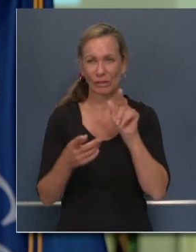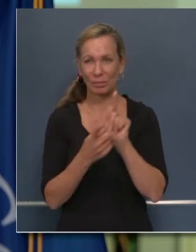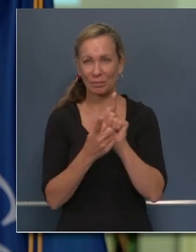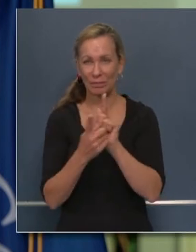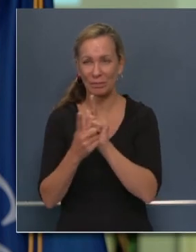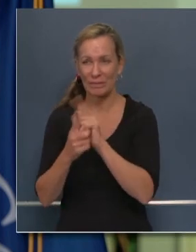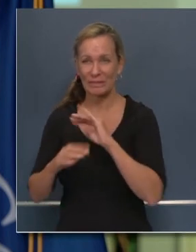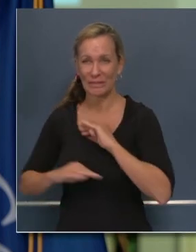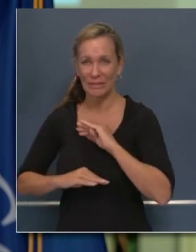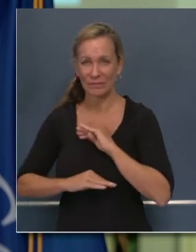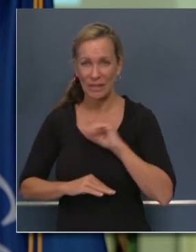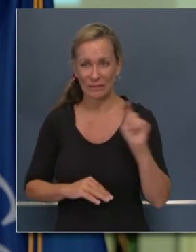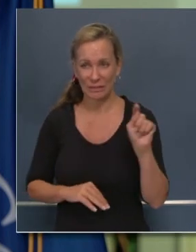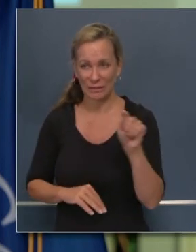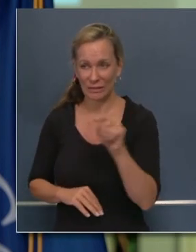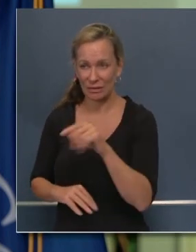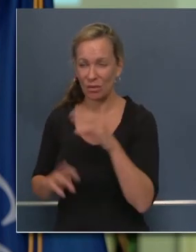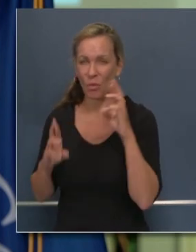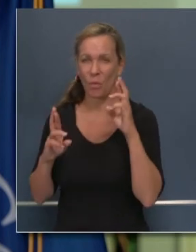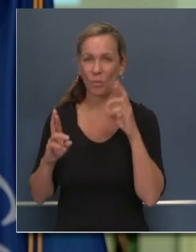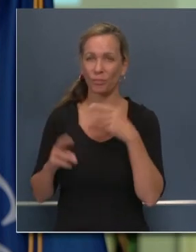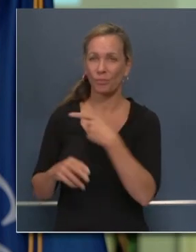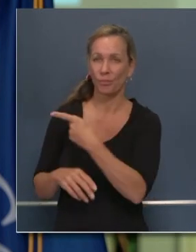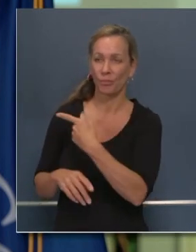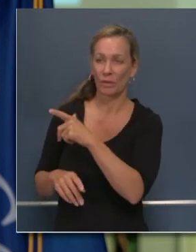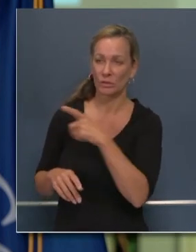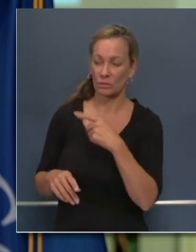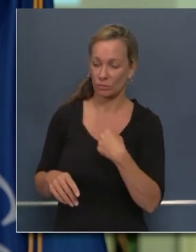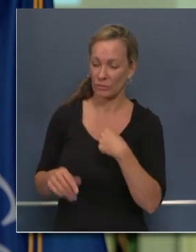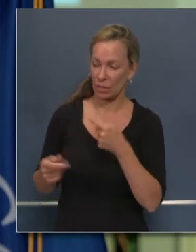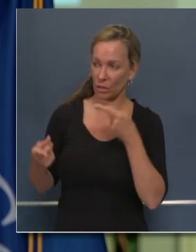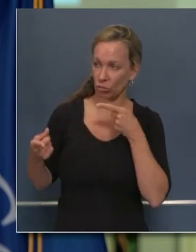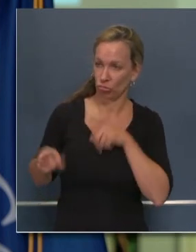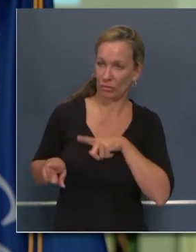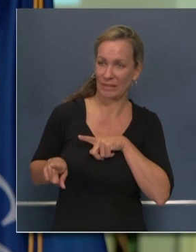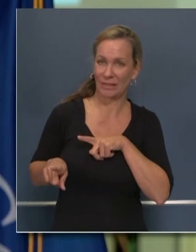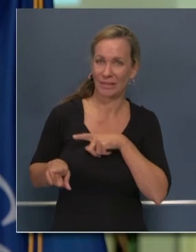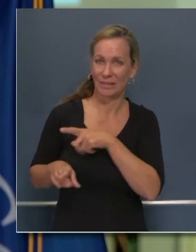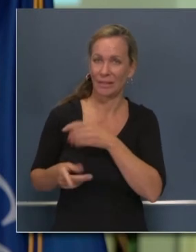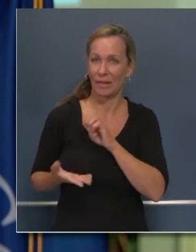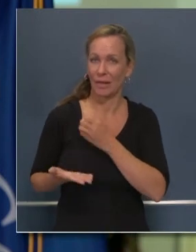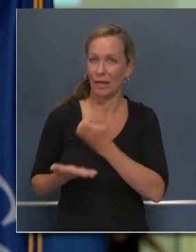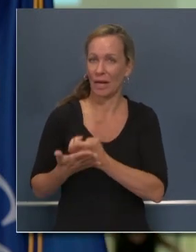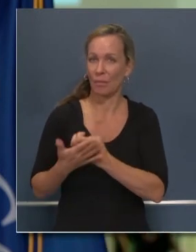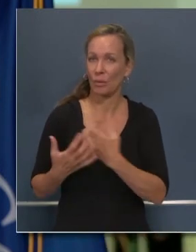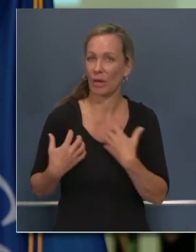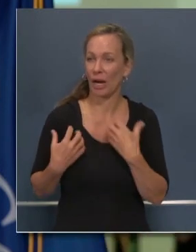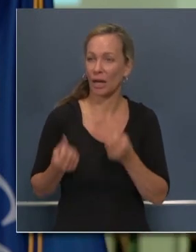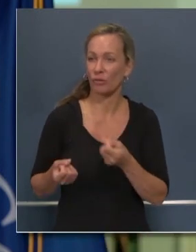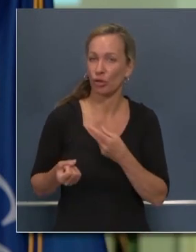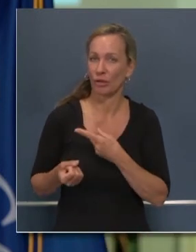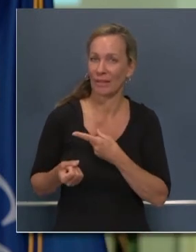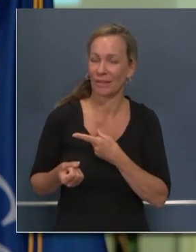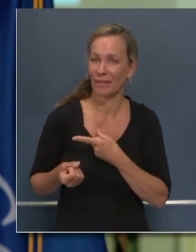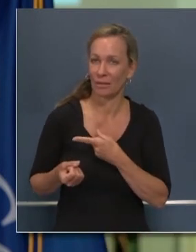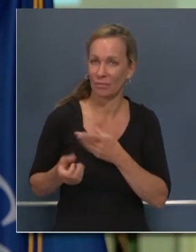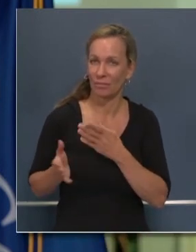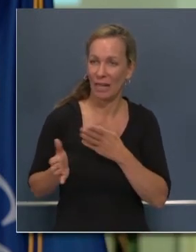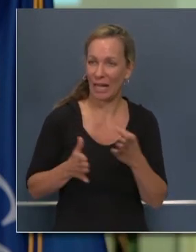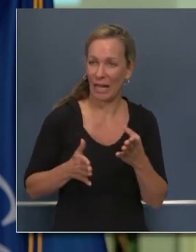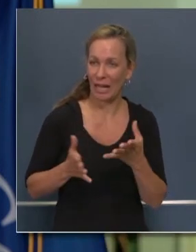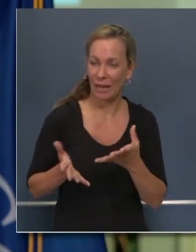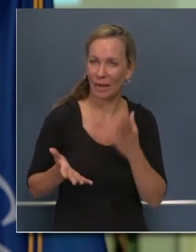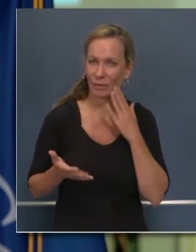colectivamente obtengamos una resolución en cuanto a la ansiedad económica que ha persistido en el Estado, particularmente en cuanto a la